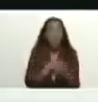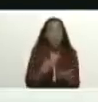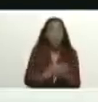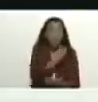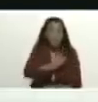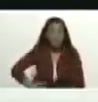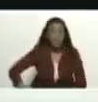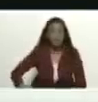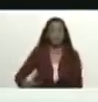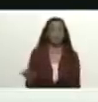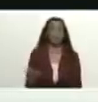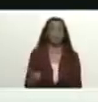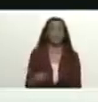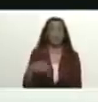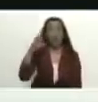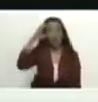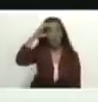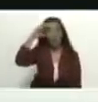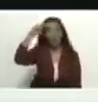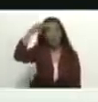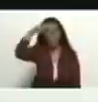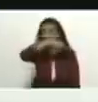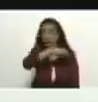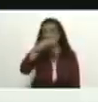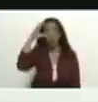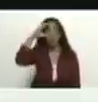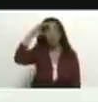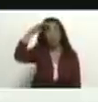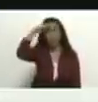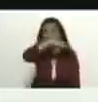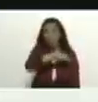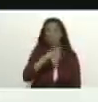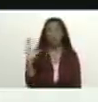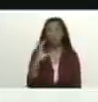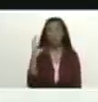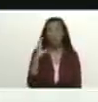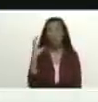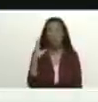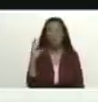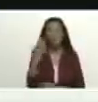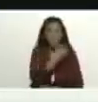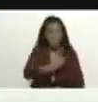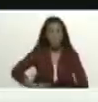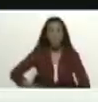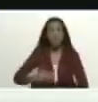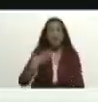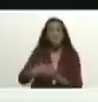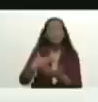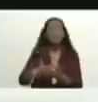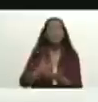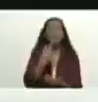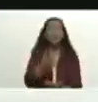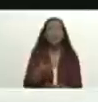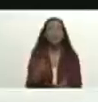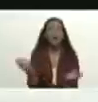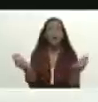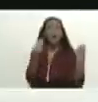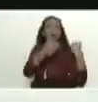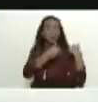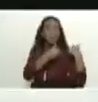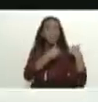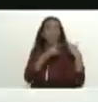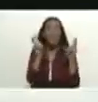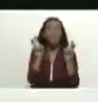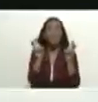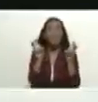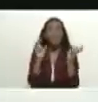el presidente Gustavo Petro así tengo que decirle el presidente de Colombia propuso asumir el